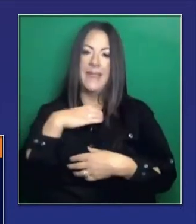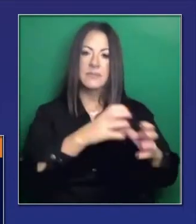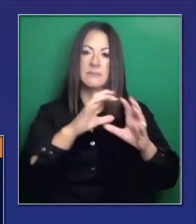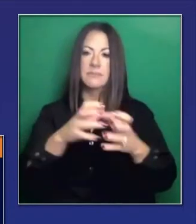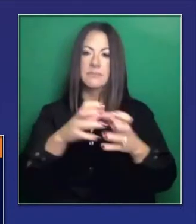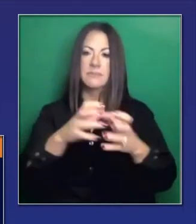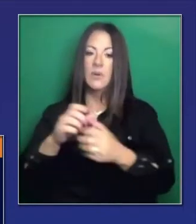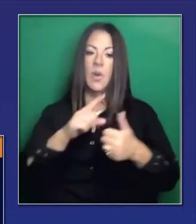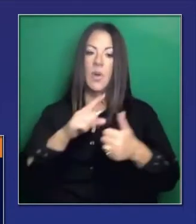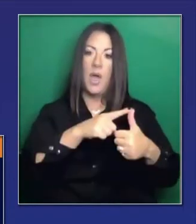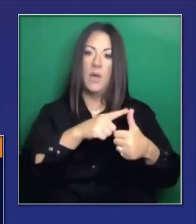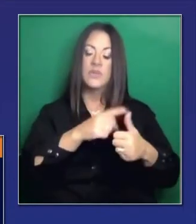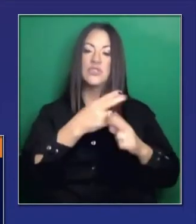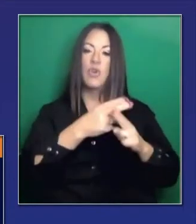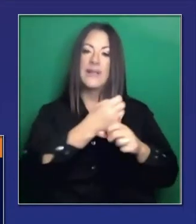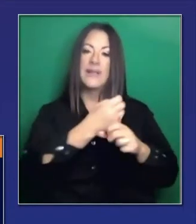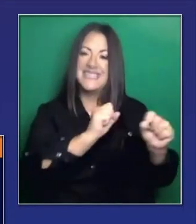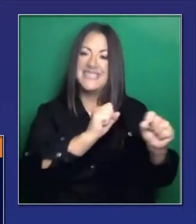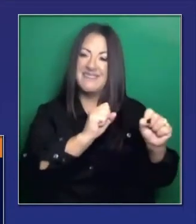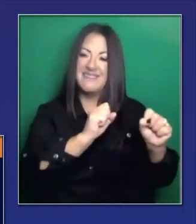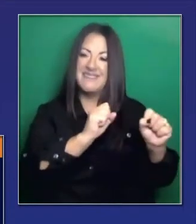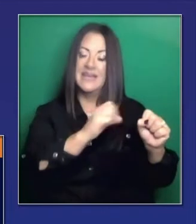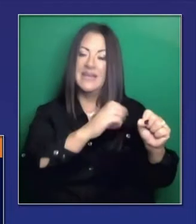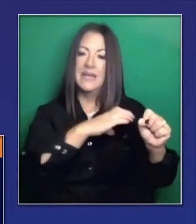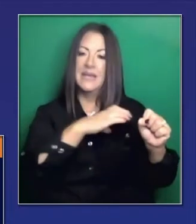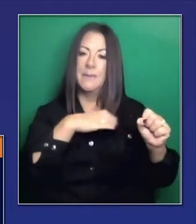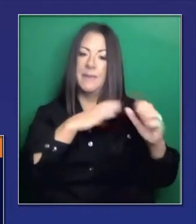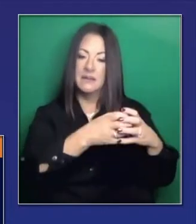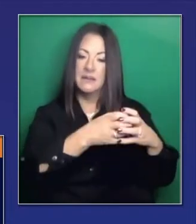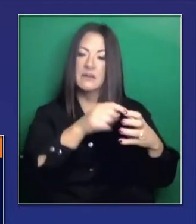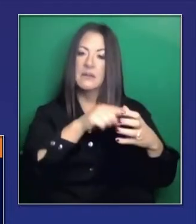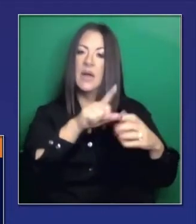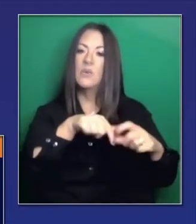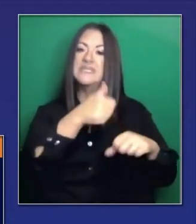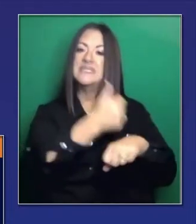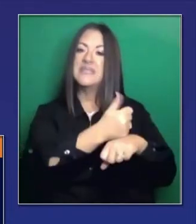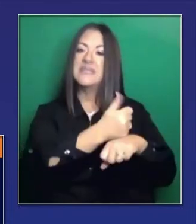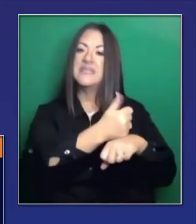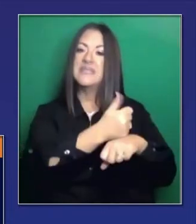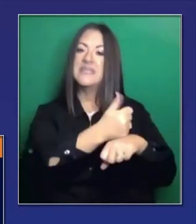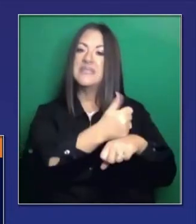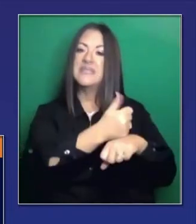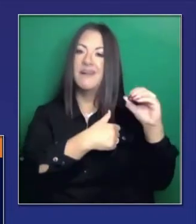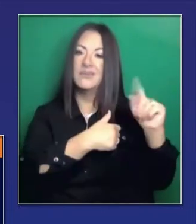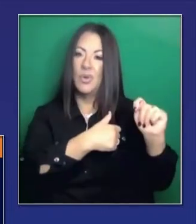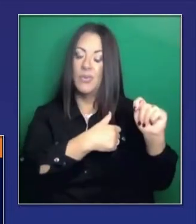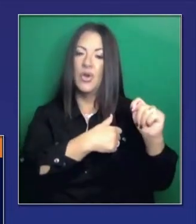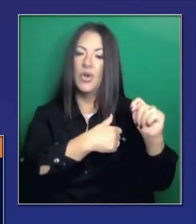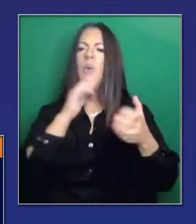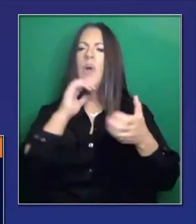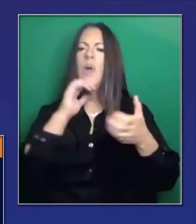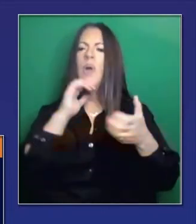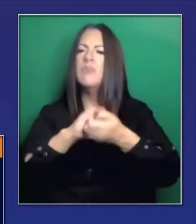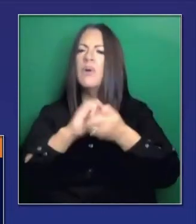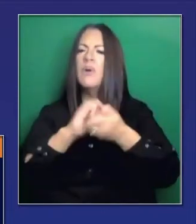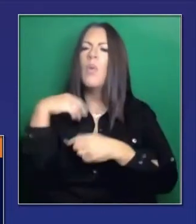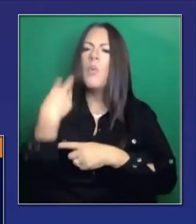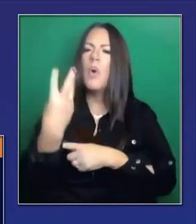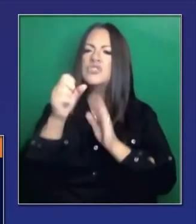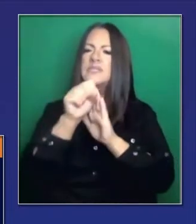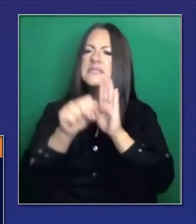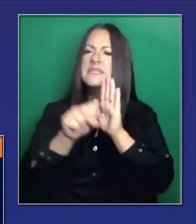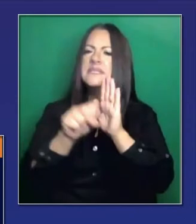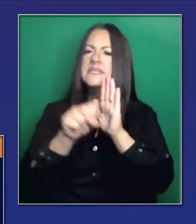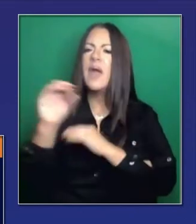Comité de seguridad que creamos a mediados de octubre. En sociedad con el estado de Washington, Oregón y